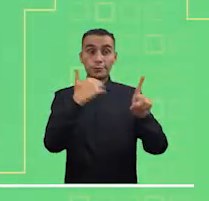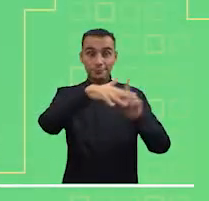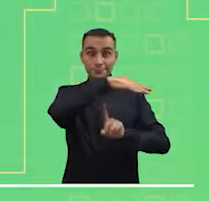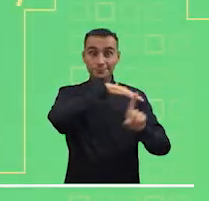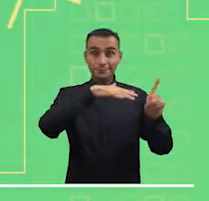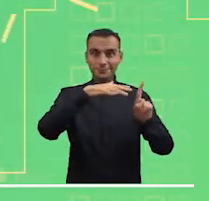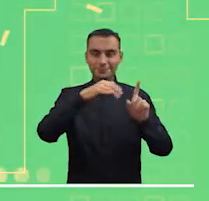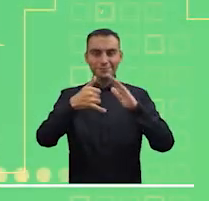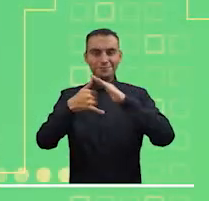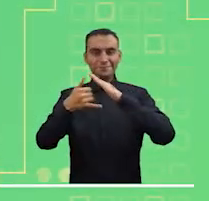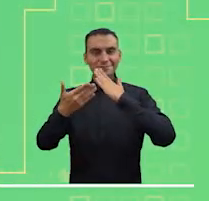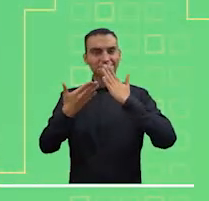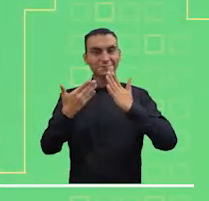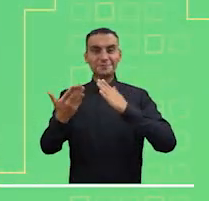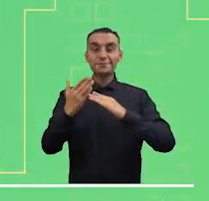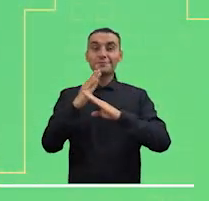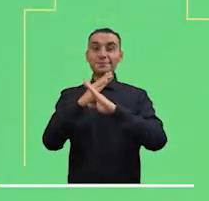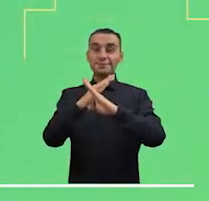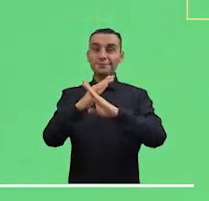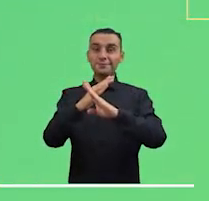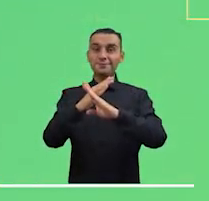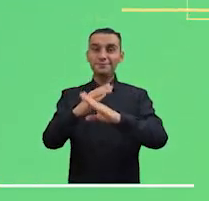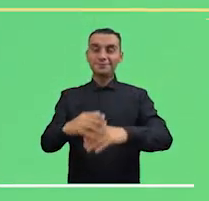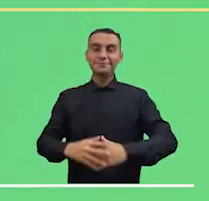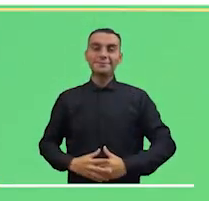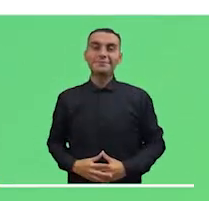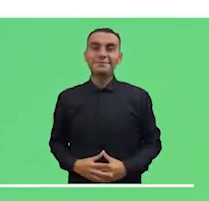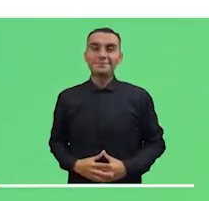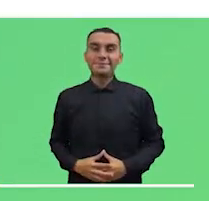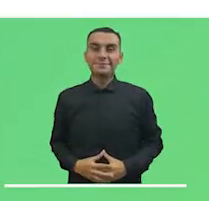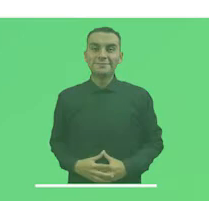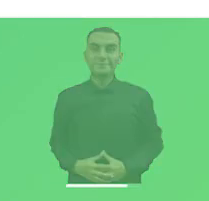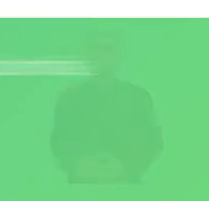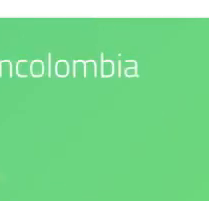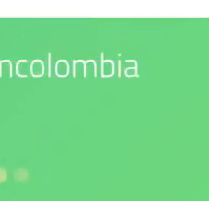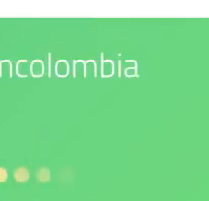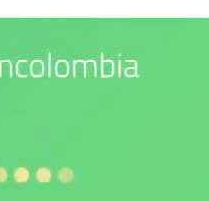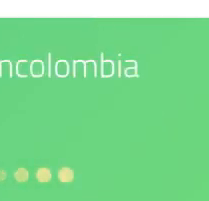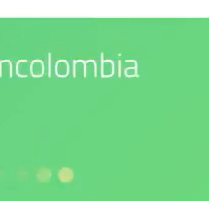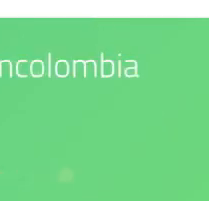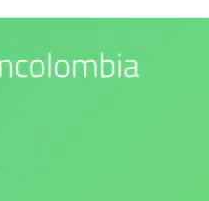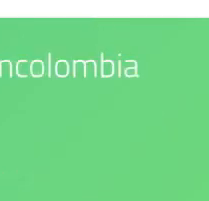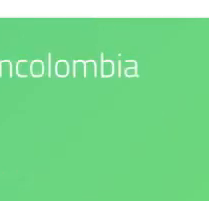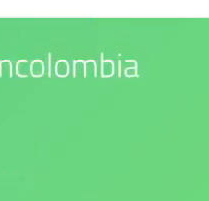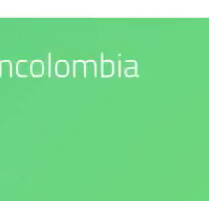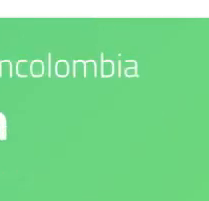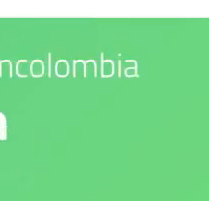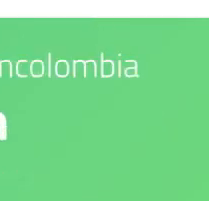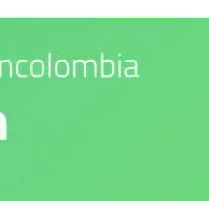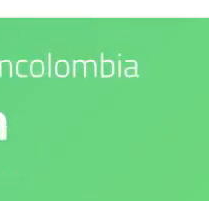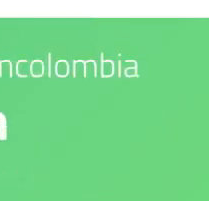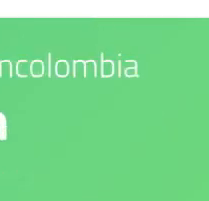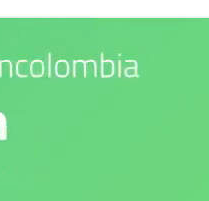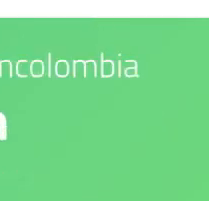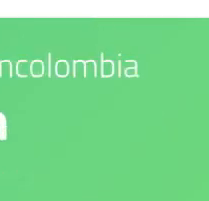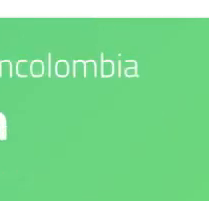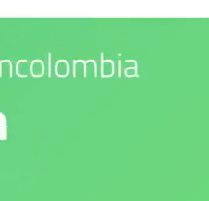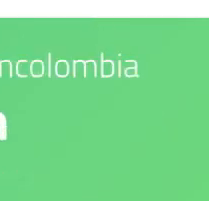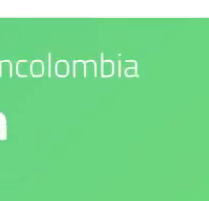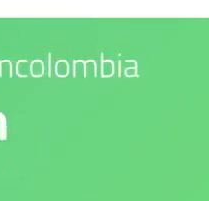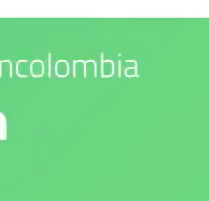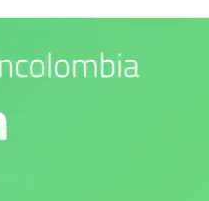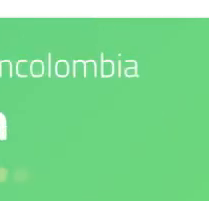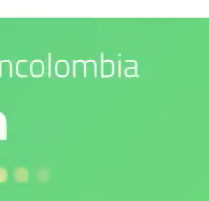Síguenos en nuestras redes sociales. Nuestro compromiso es con el medio ambiente. IDEAM es confianza y prevención.